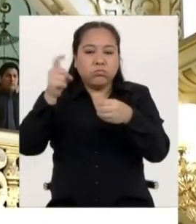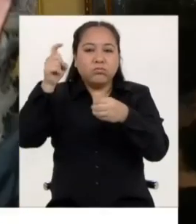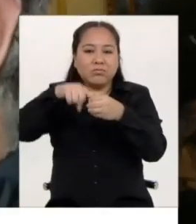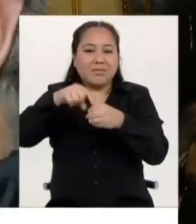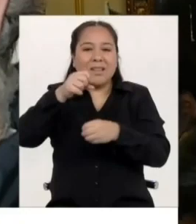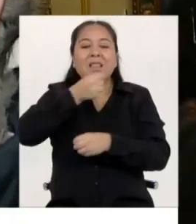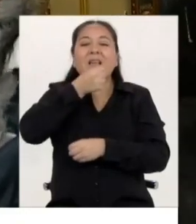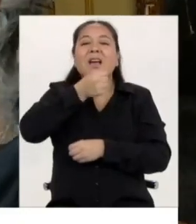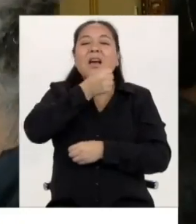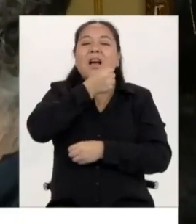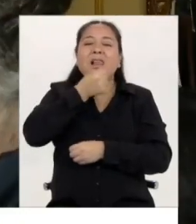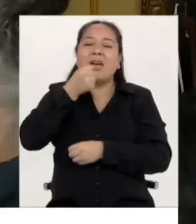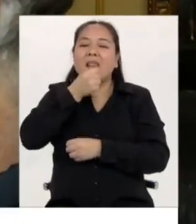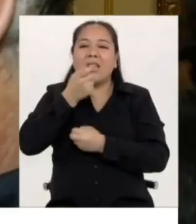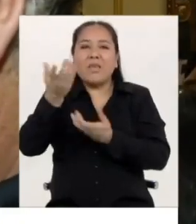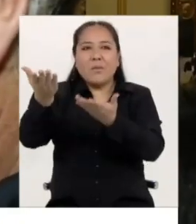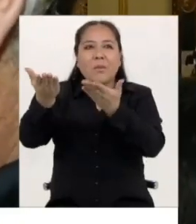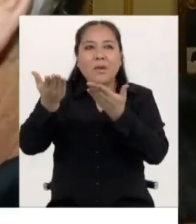Bienvenida.